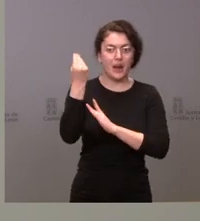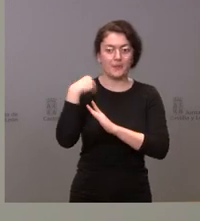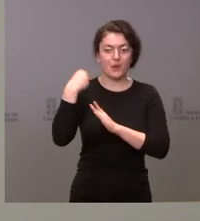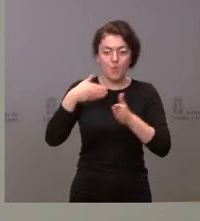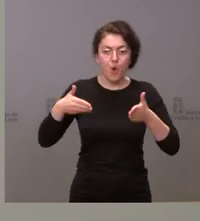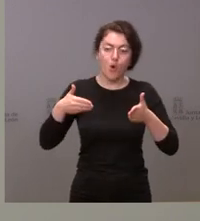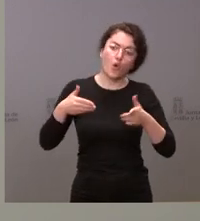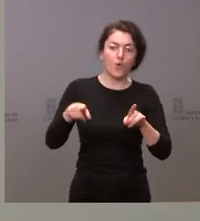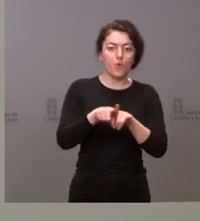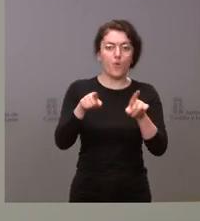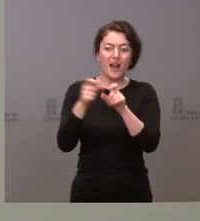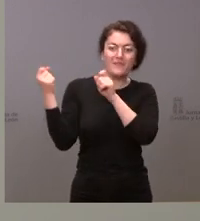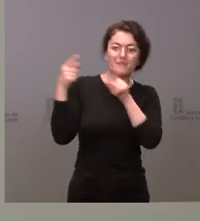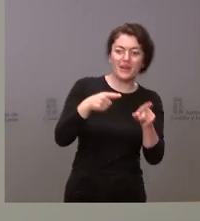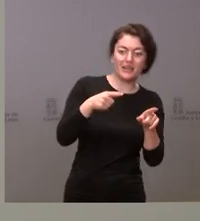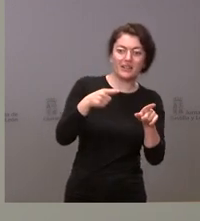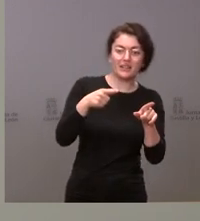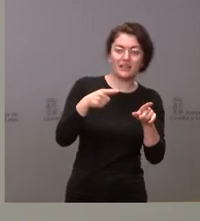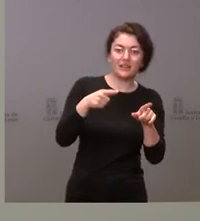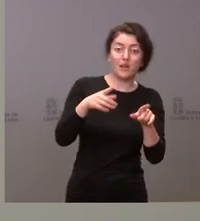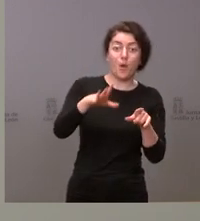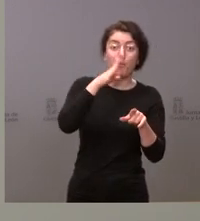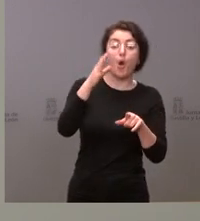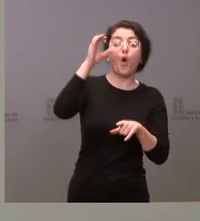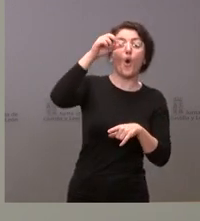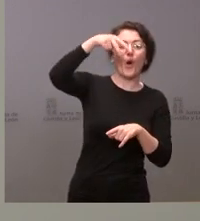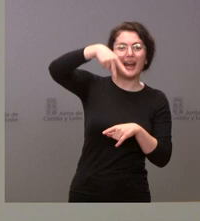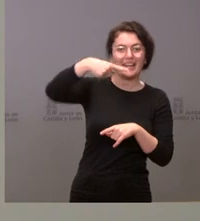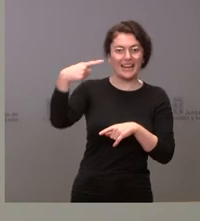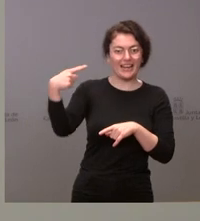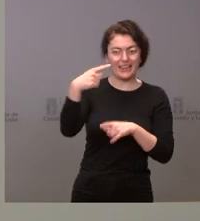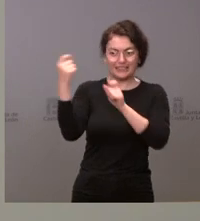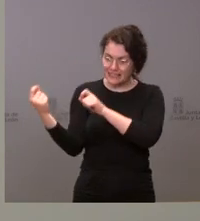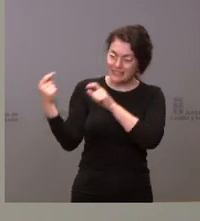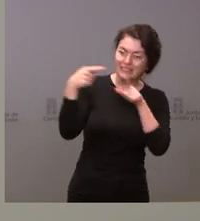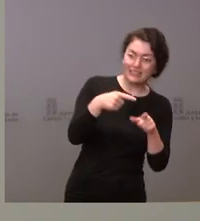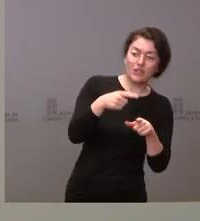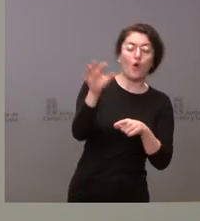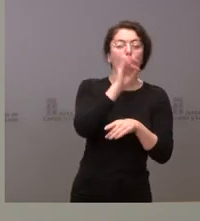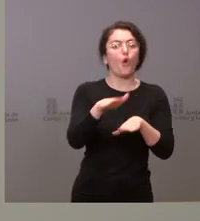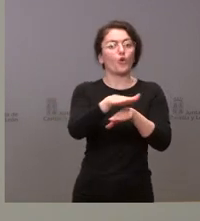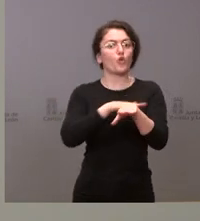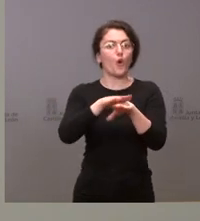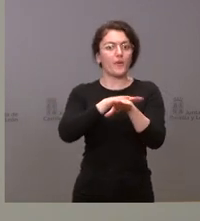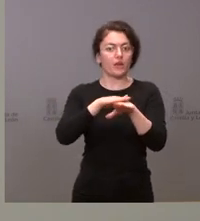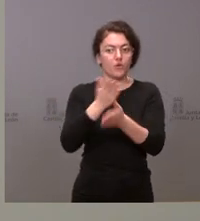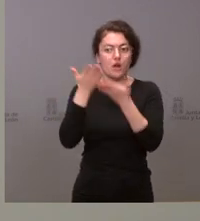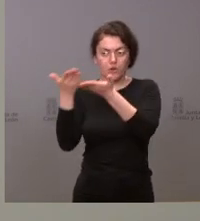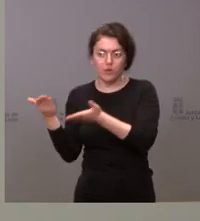establecidos con las organizaciones no gubernamentales o con el Gobierno de España. Todavía yo creo que